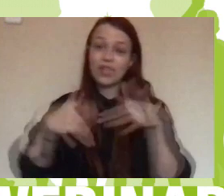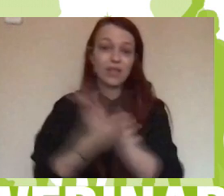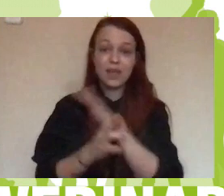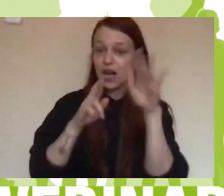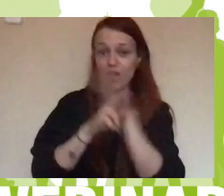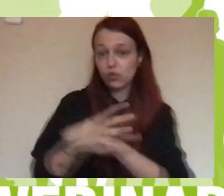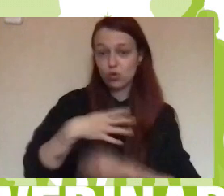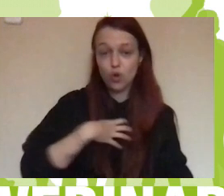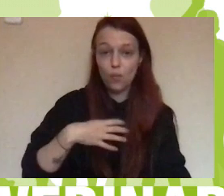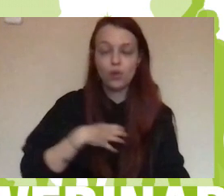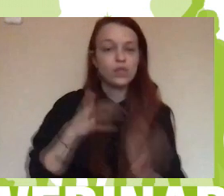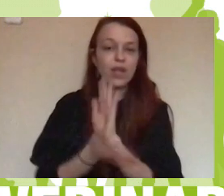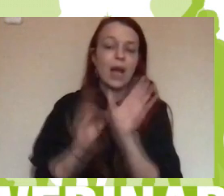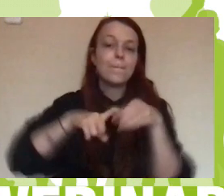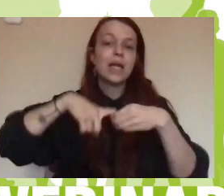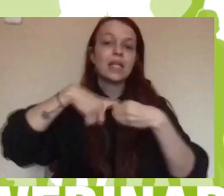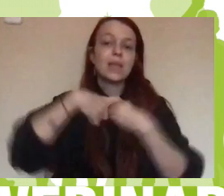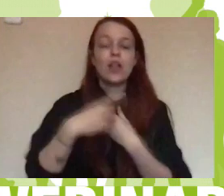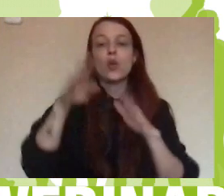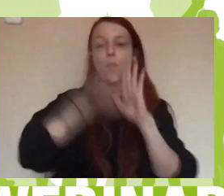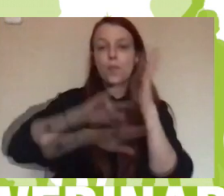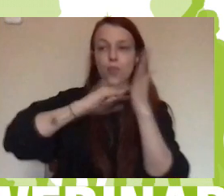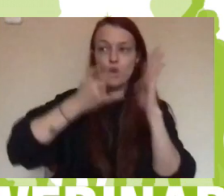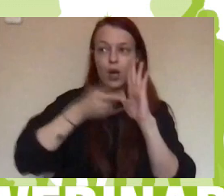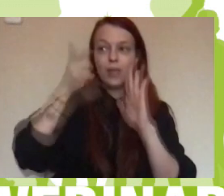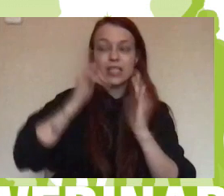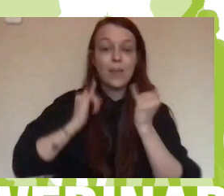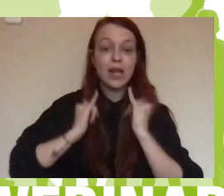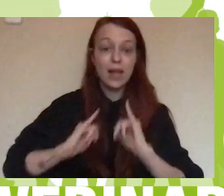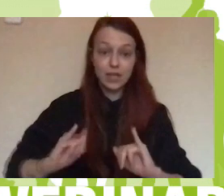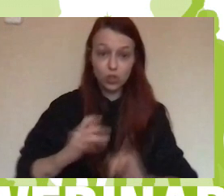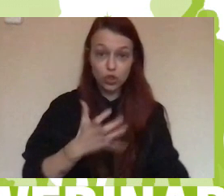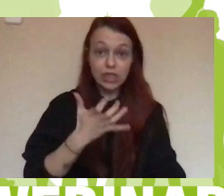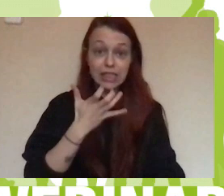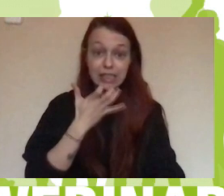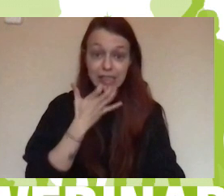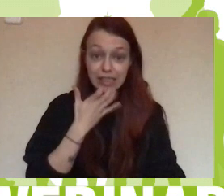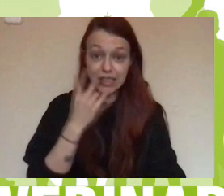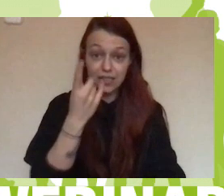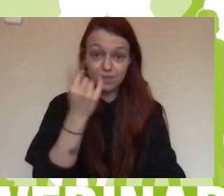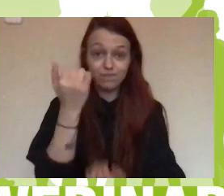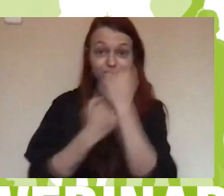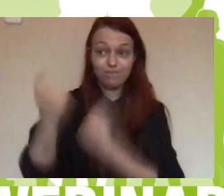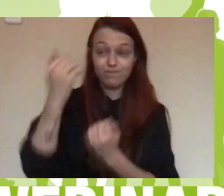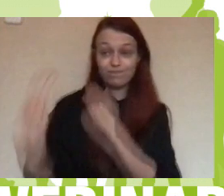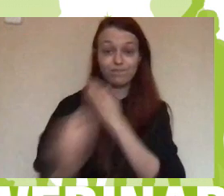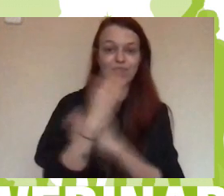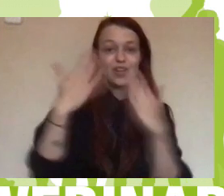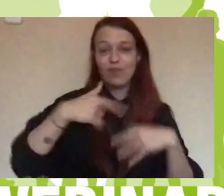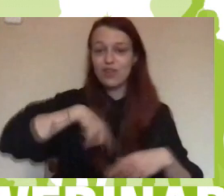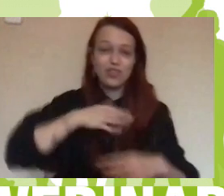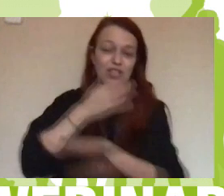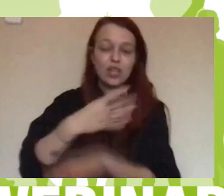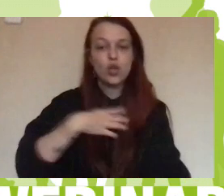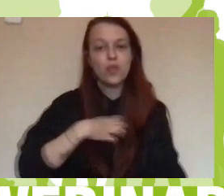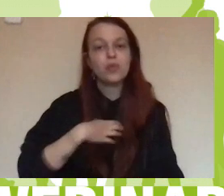participación en programas y en eventos que si no, no podríamos ir. Seguimos caminando en el viaje